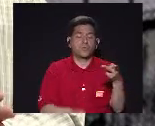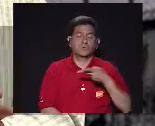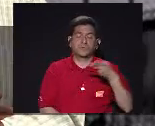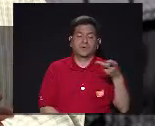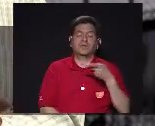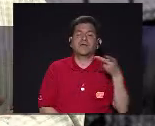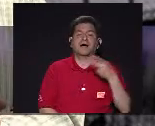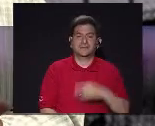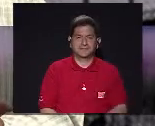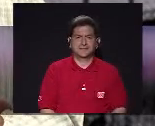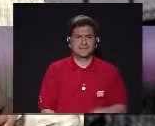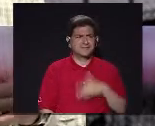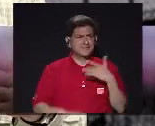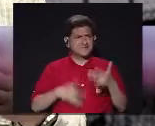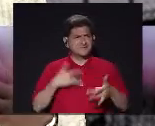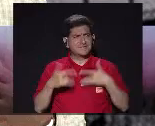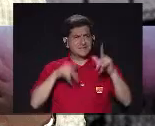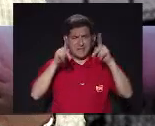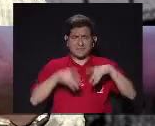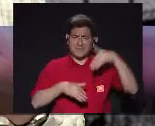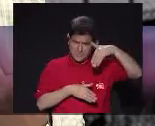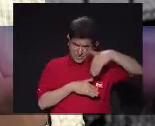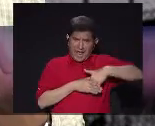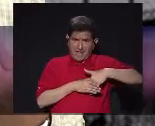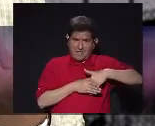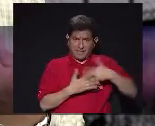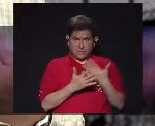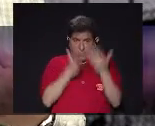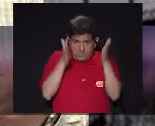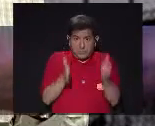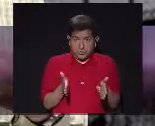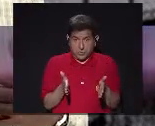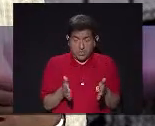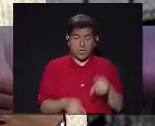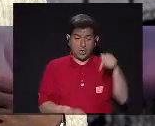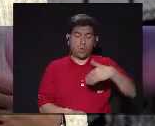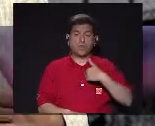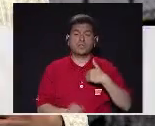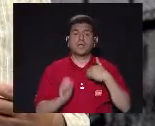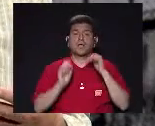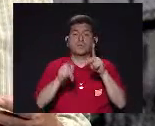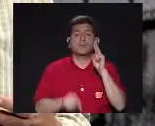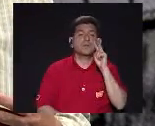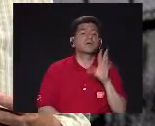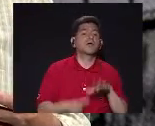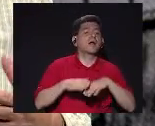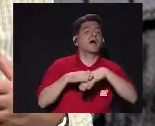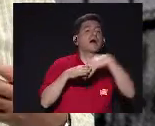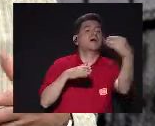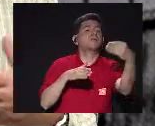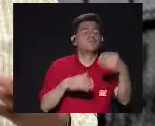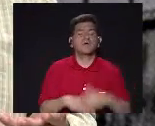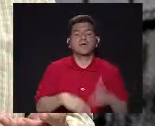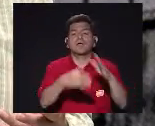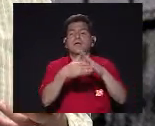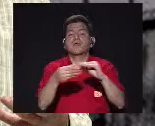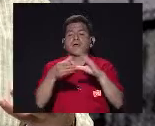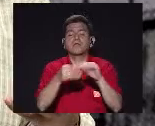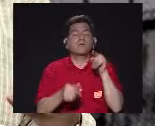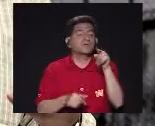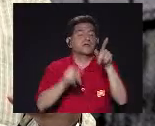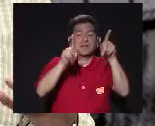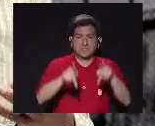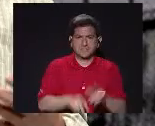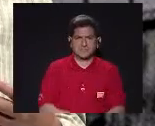doble vía Sentimos que El que está Adentro El que está En la prisión Hoy tiene El chance De ver Hacia afuera Y de contarle A los que están